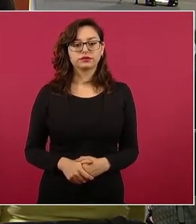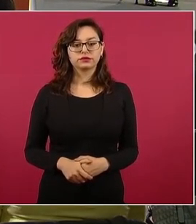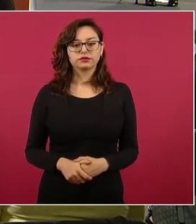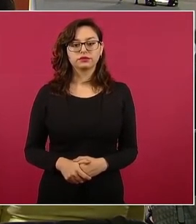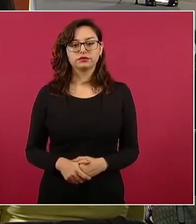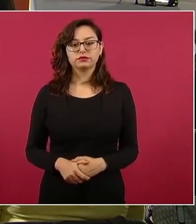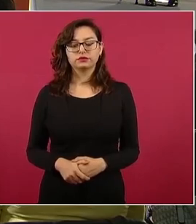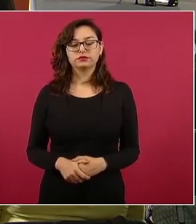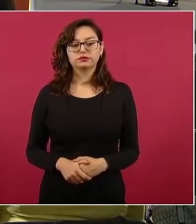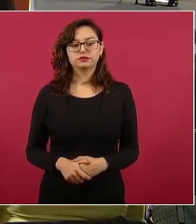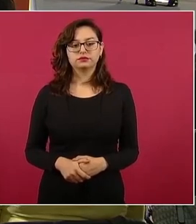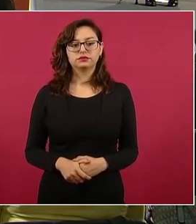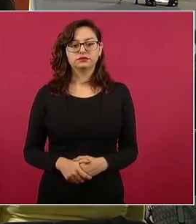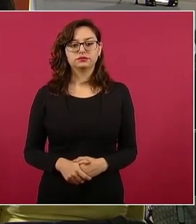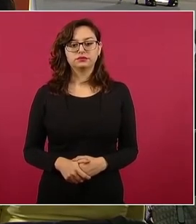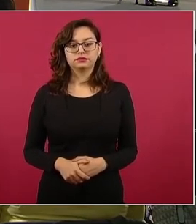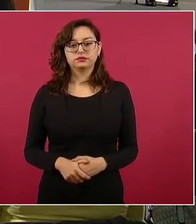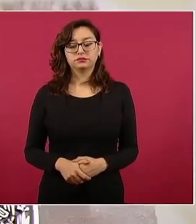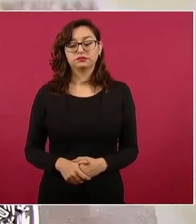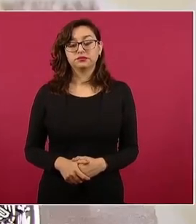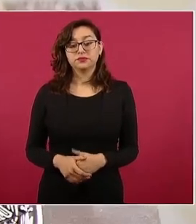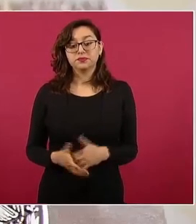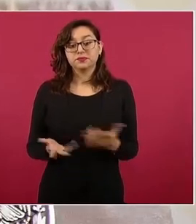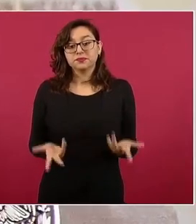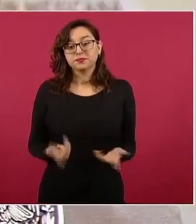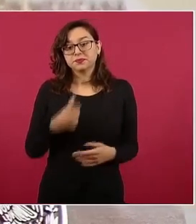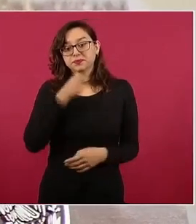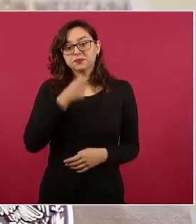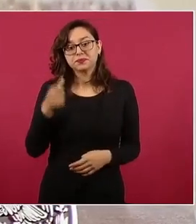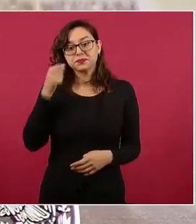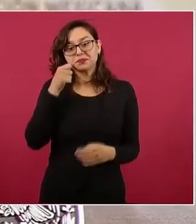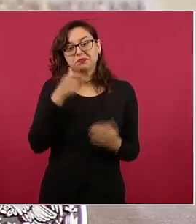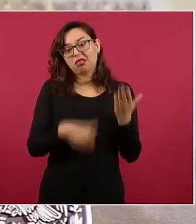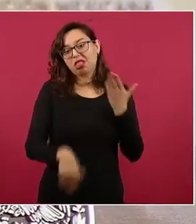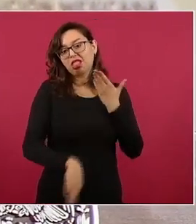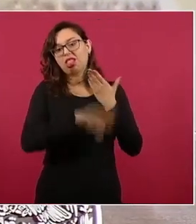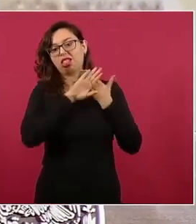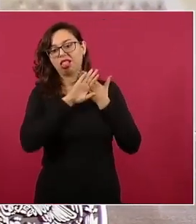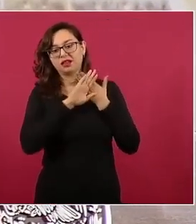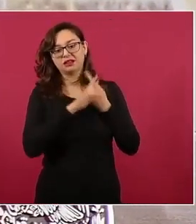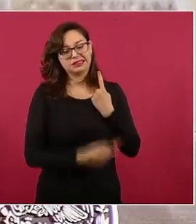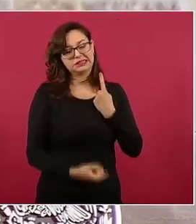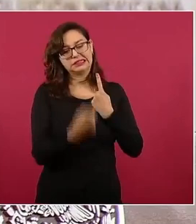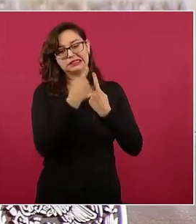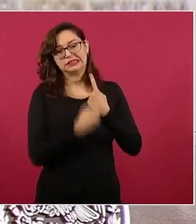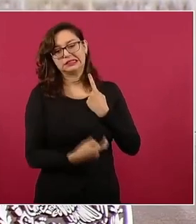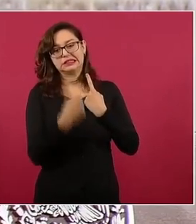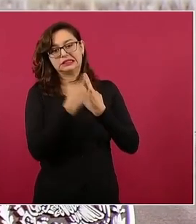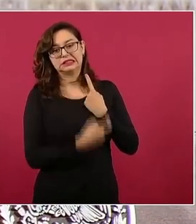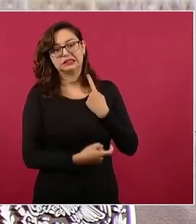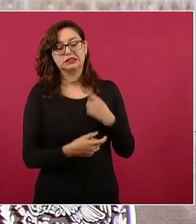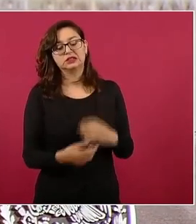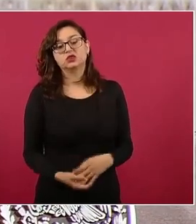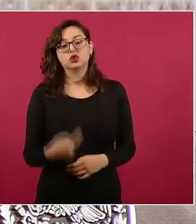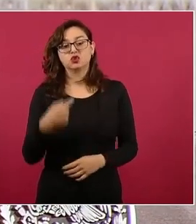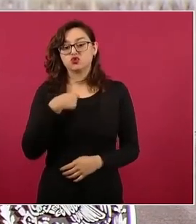ayer me criticaron que por qué tan rápido felicité